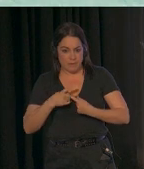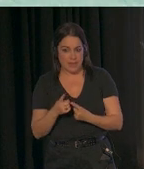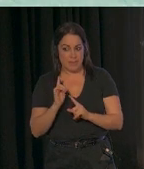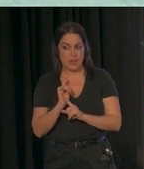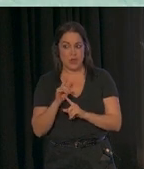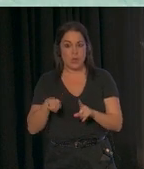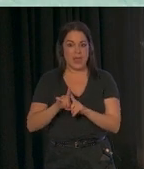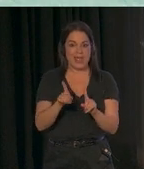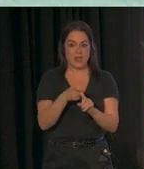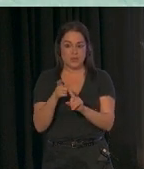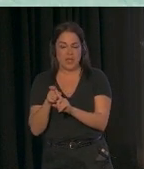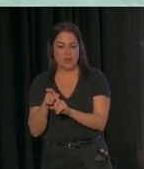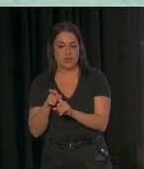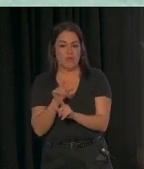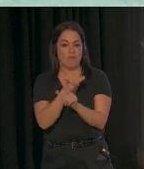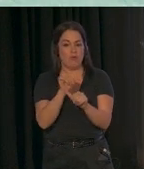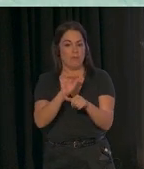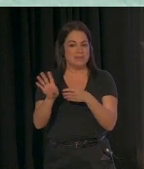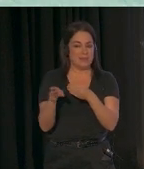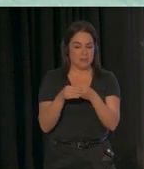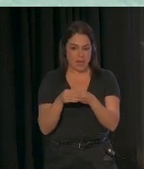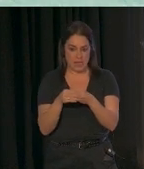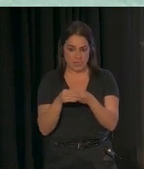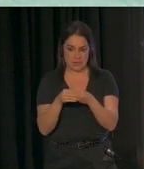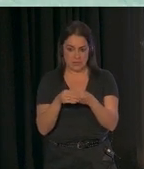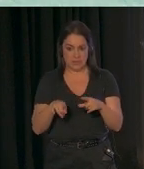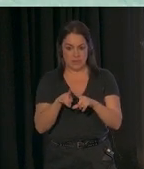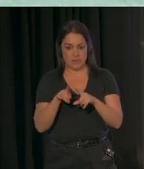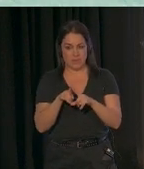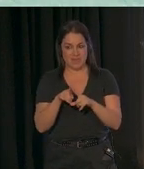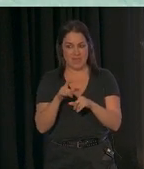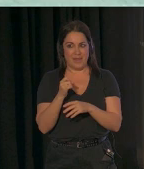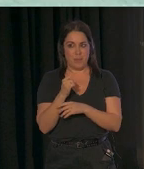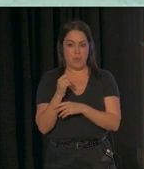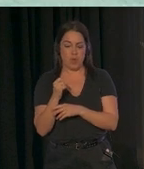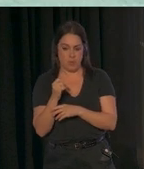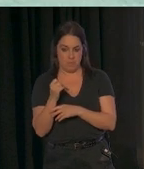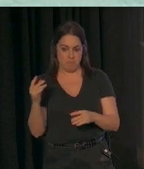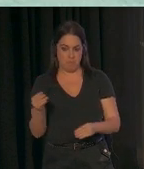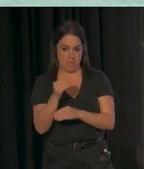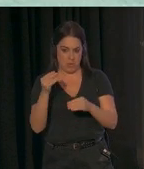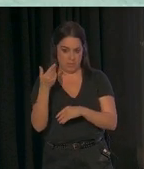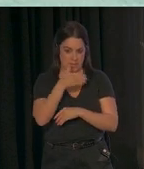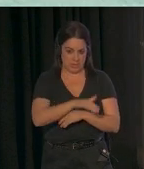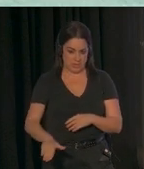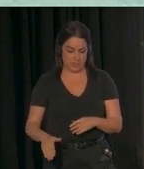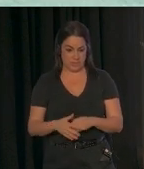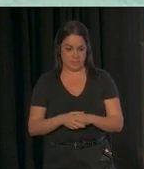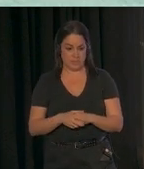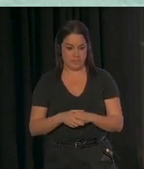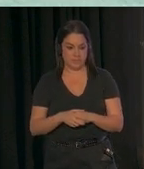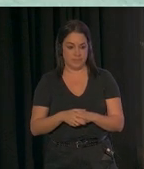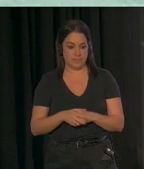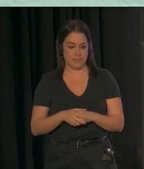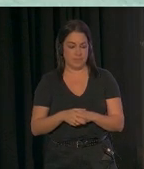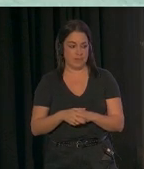adicionales de construir un apoyo mayor para esos hijos. Así que